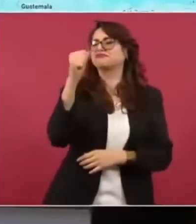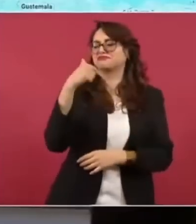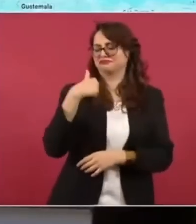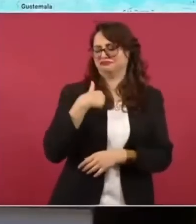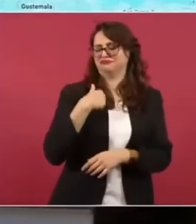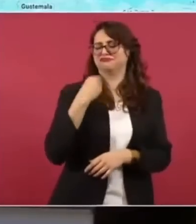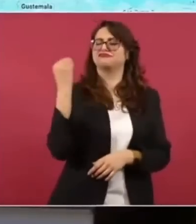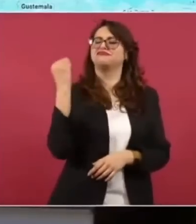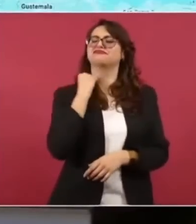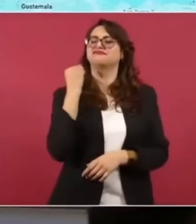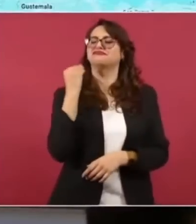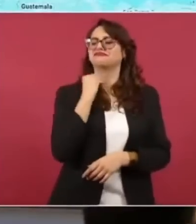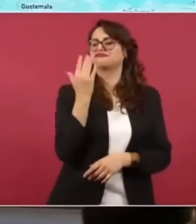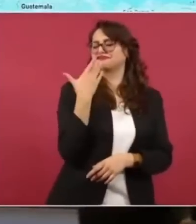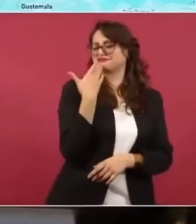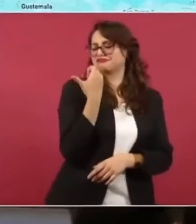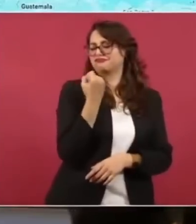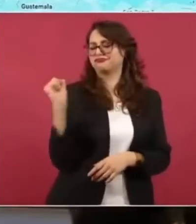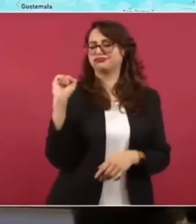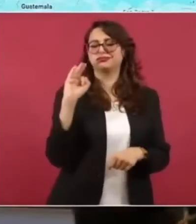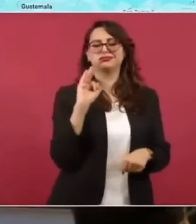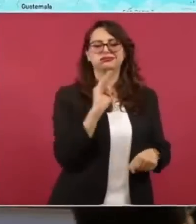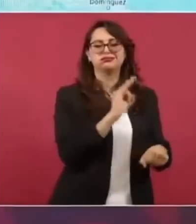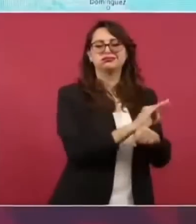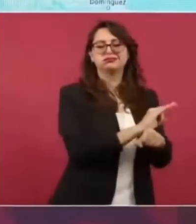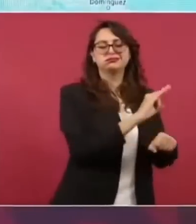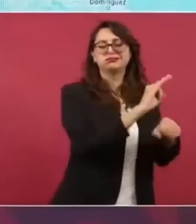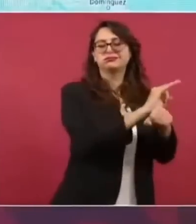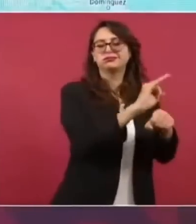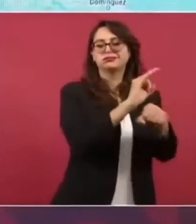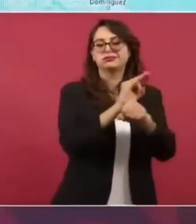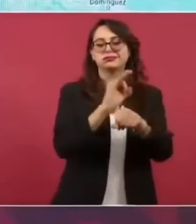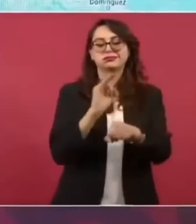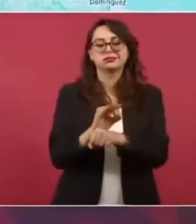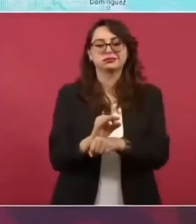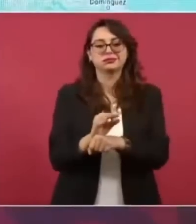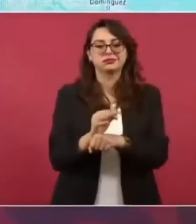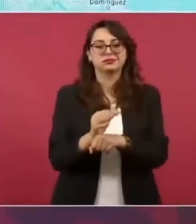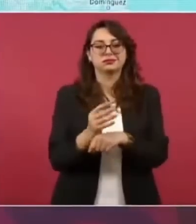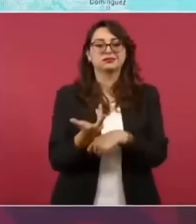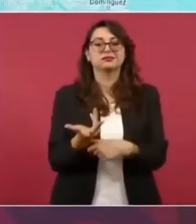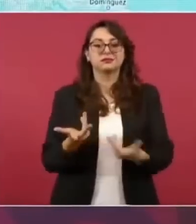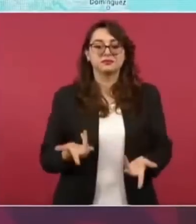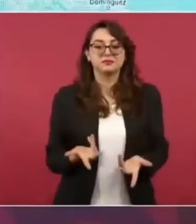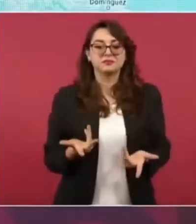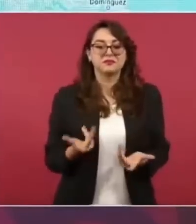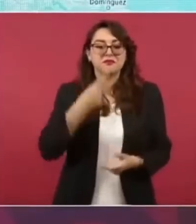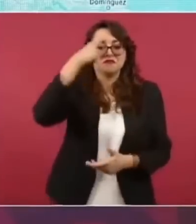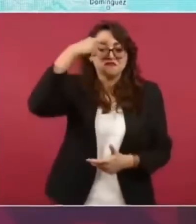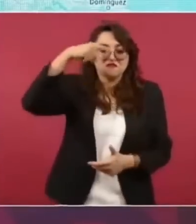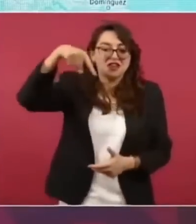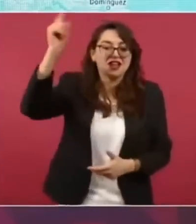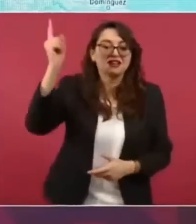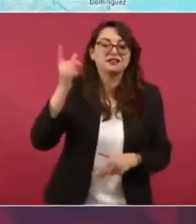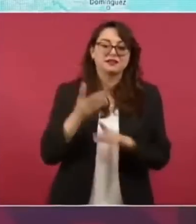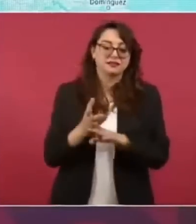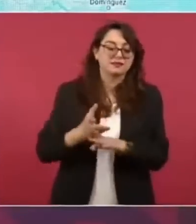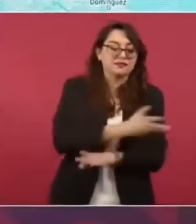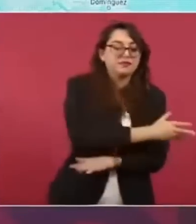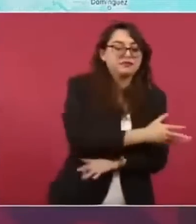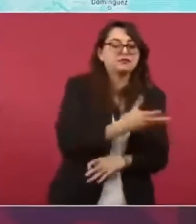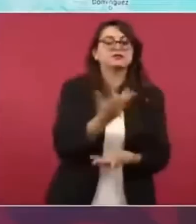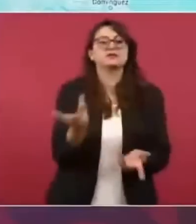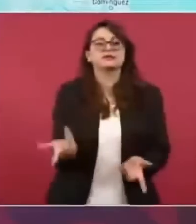ellos eran los que